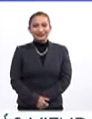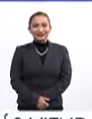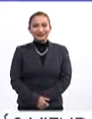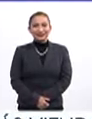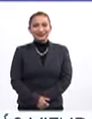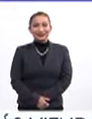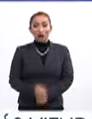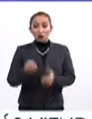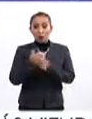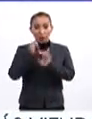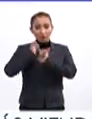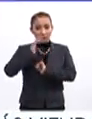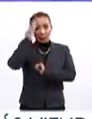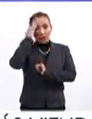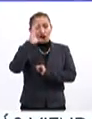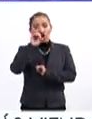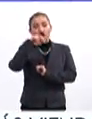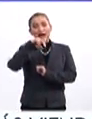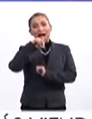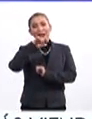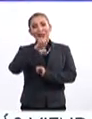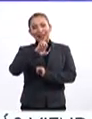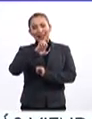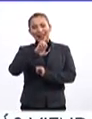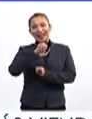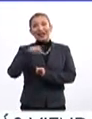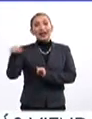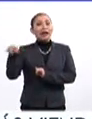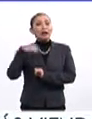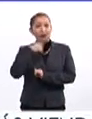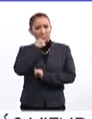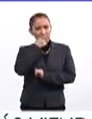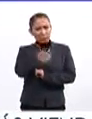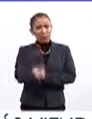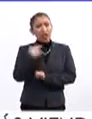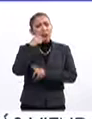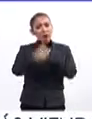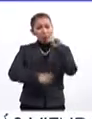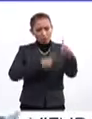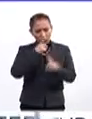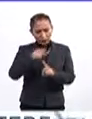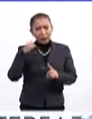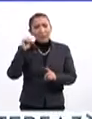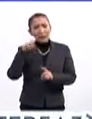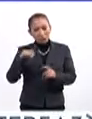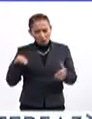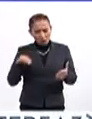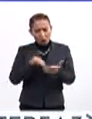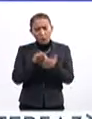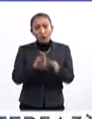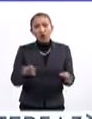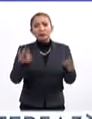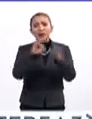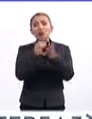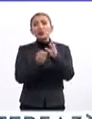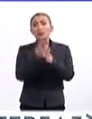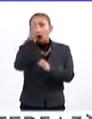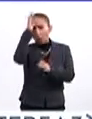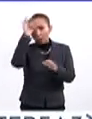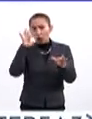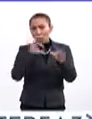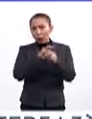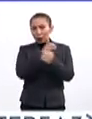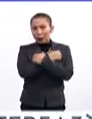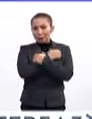La nueva titular de la CONADE, Ana Gabriela Guevara, afirmó que el deporte será parte importante del nuevo acuerdo